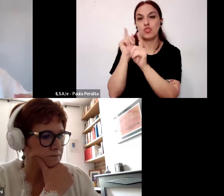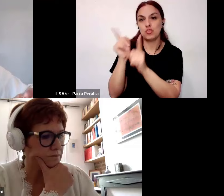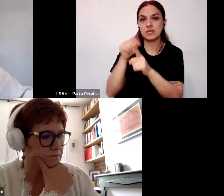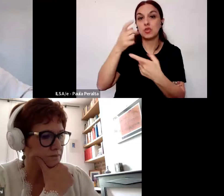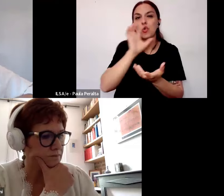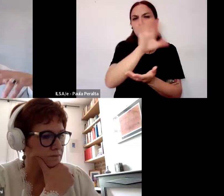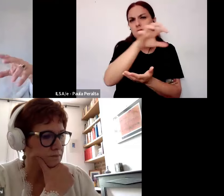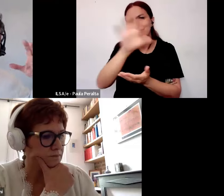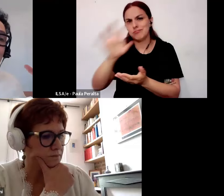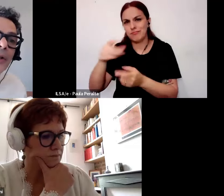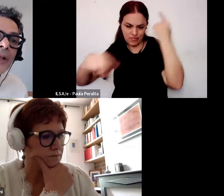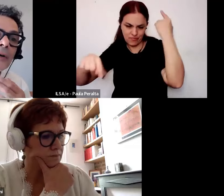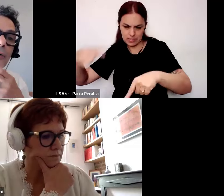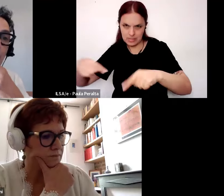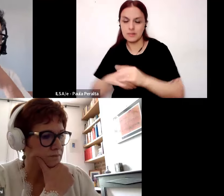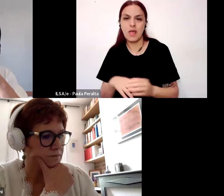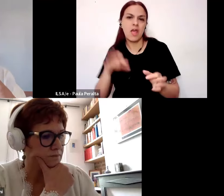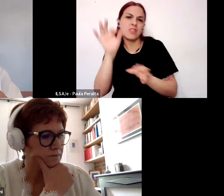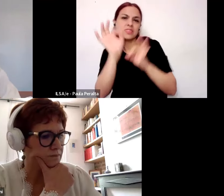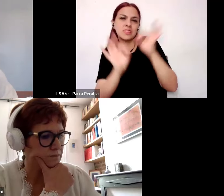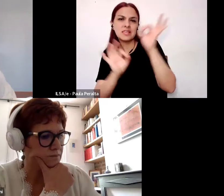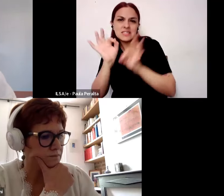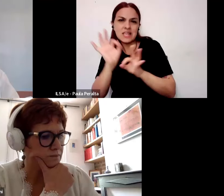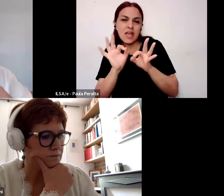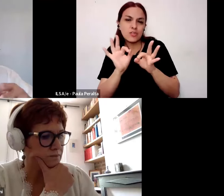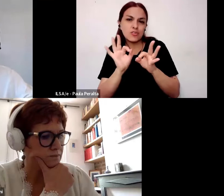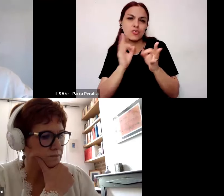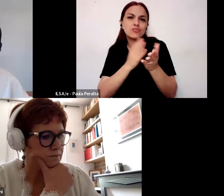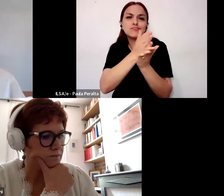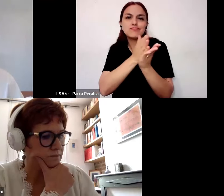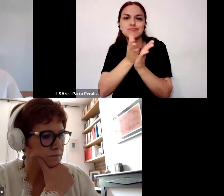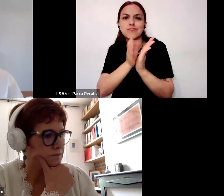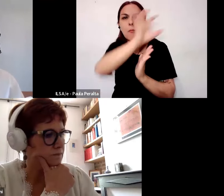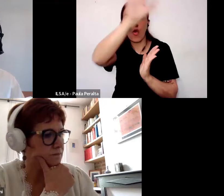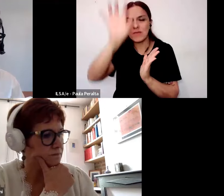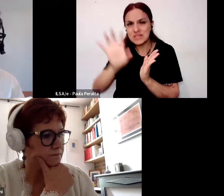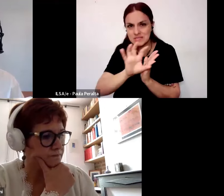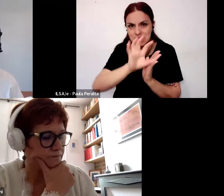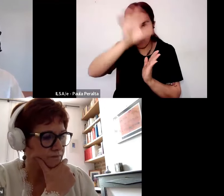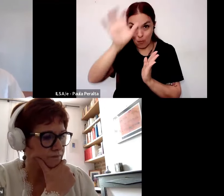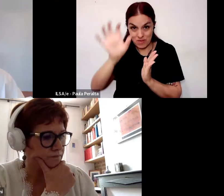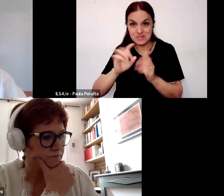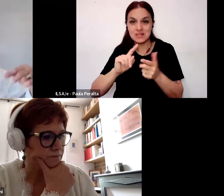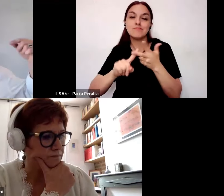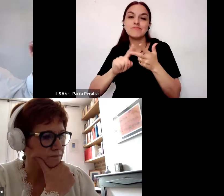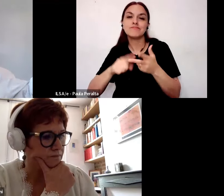normativos de los diseños y desarrollos curriculares de las provincias de las modificaciones y reformas en